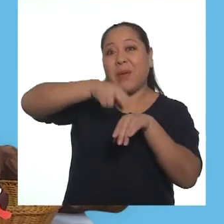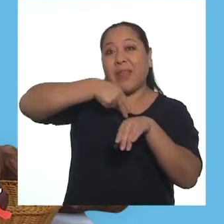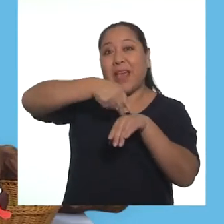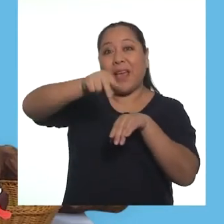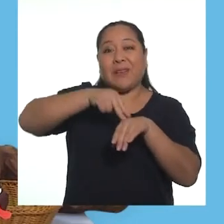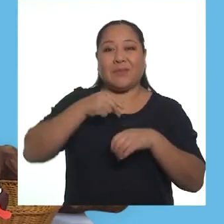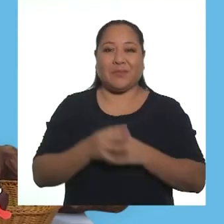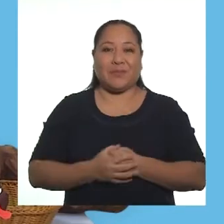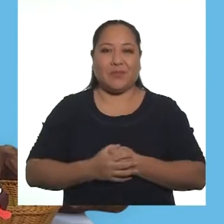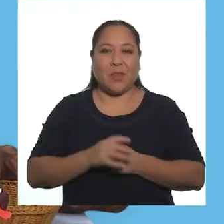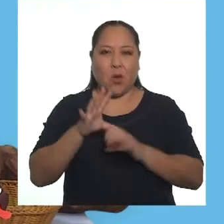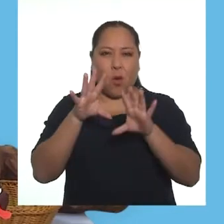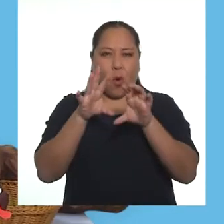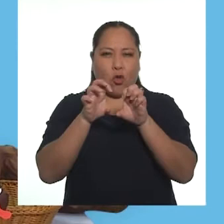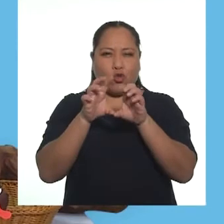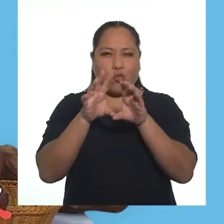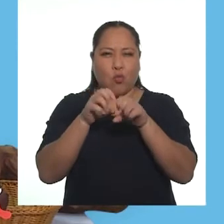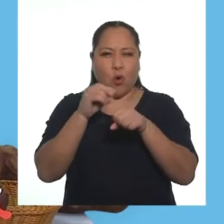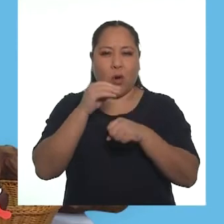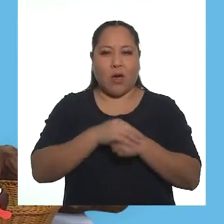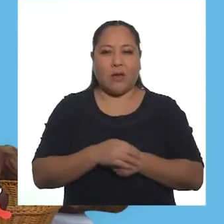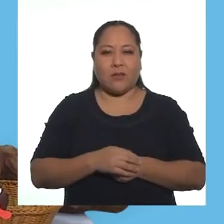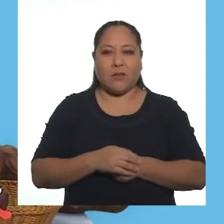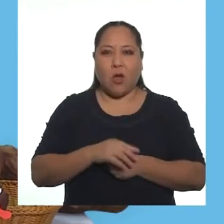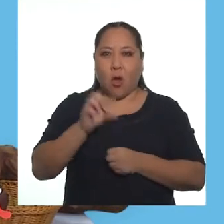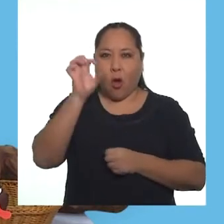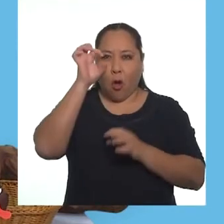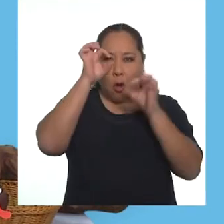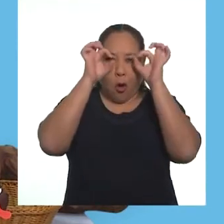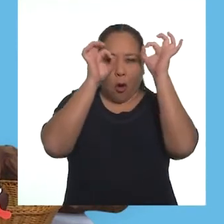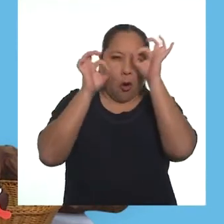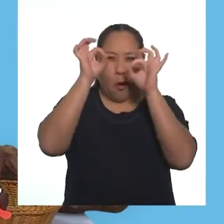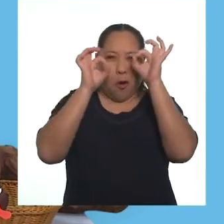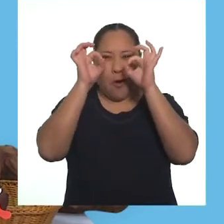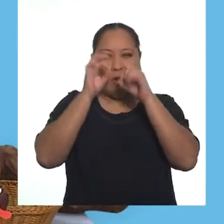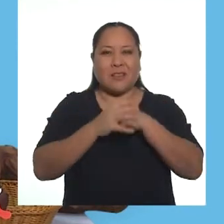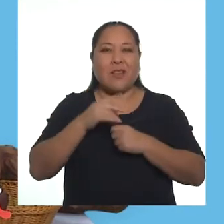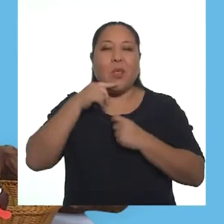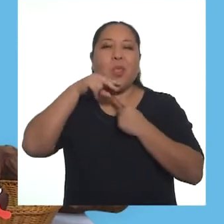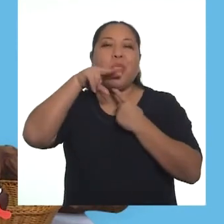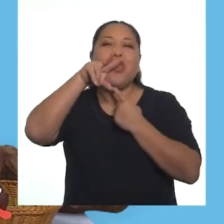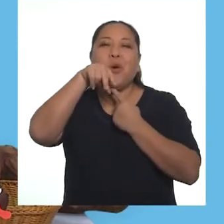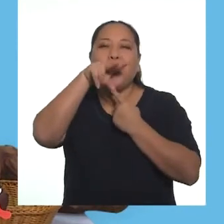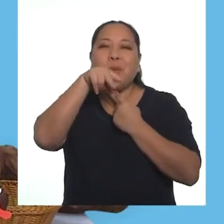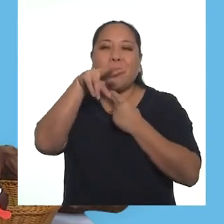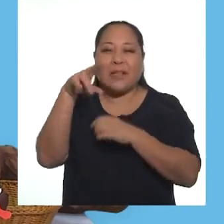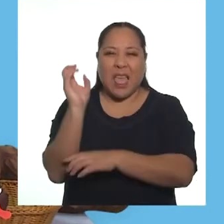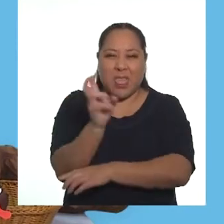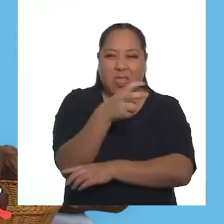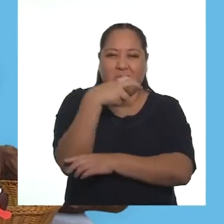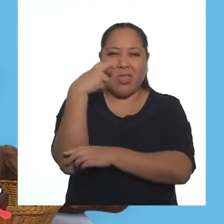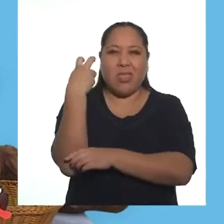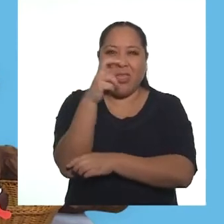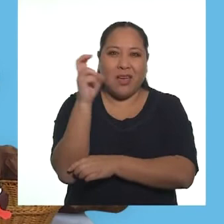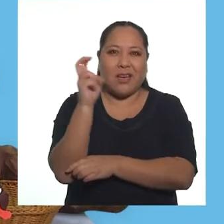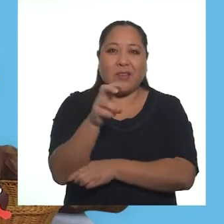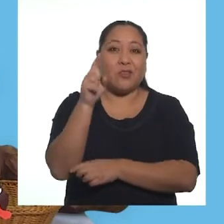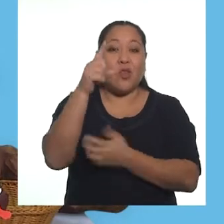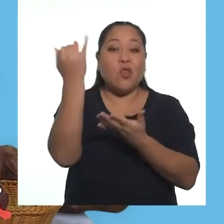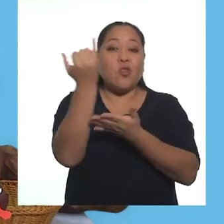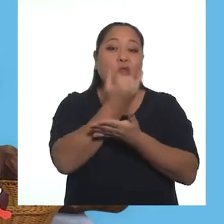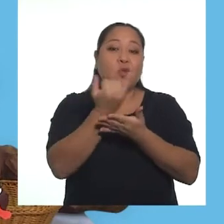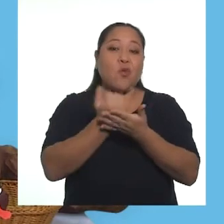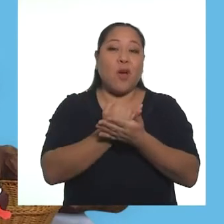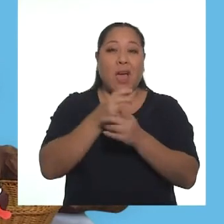Témpera, una esponja, un par de ojos y una lengua para la anaconda que